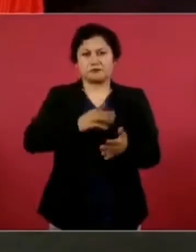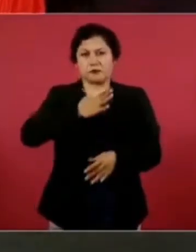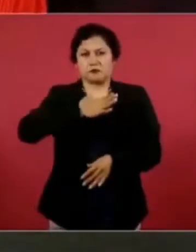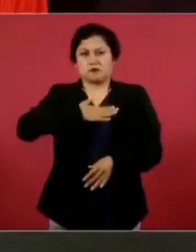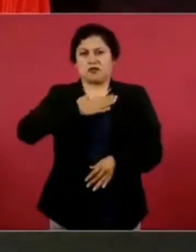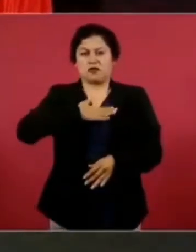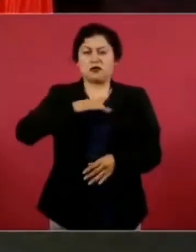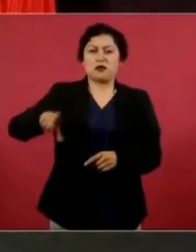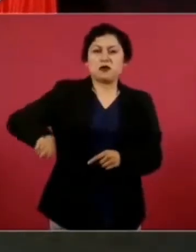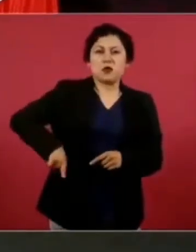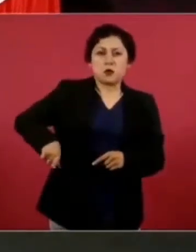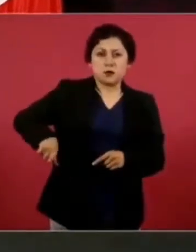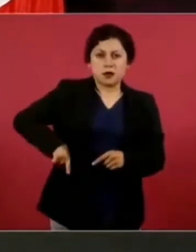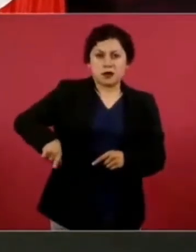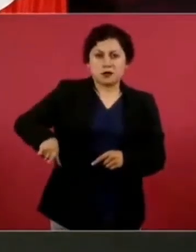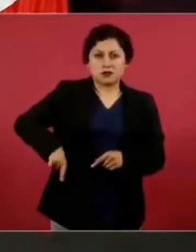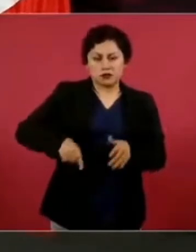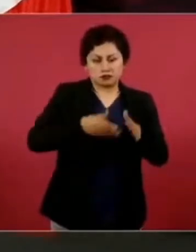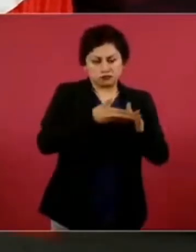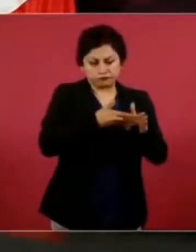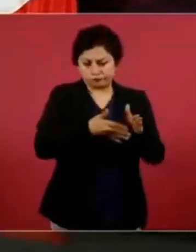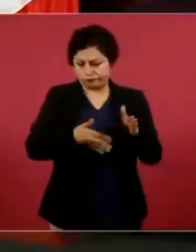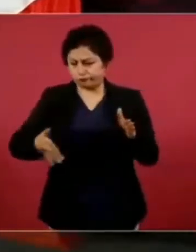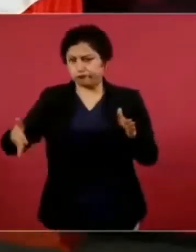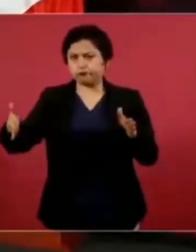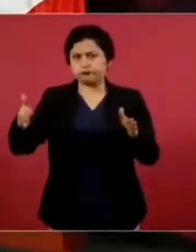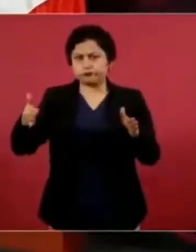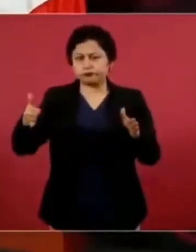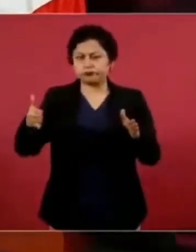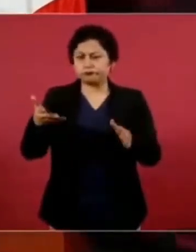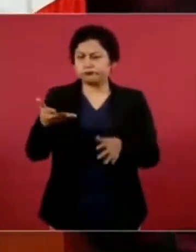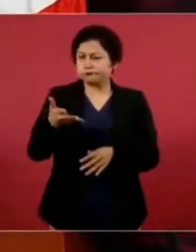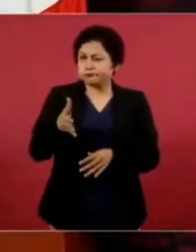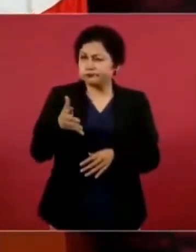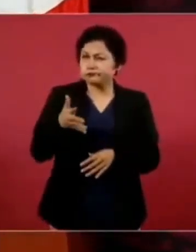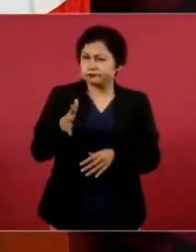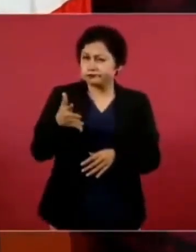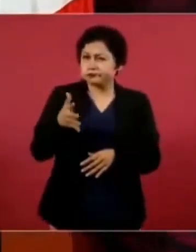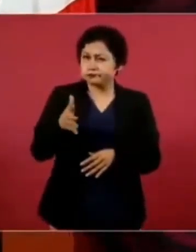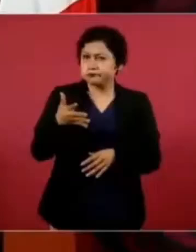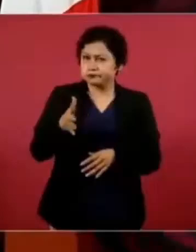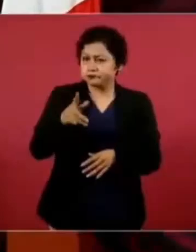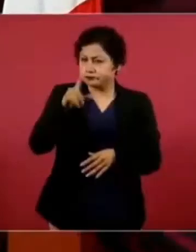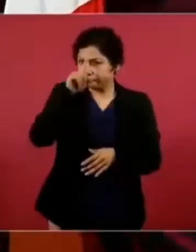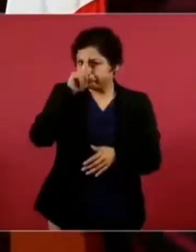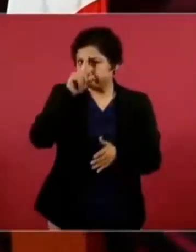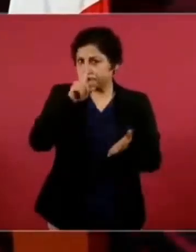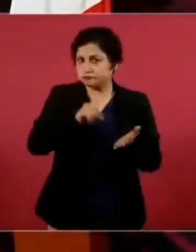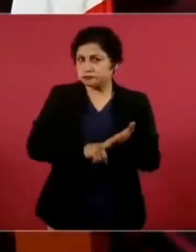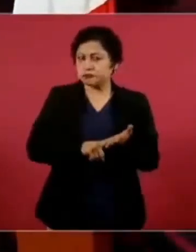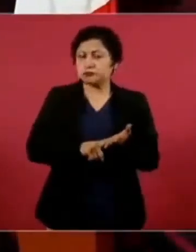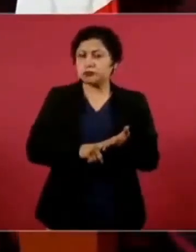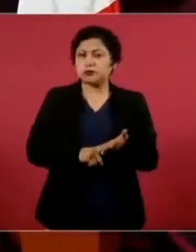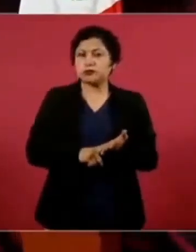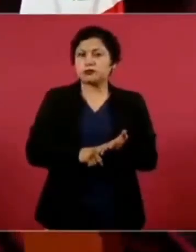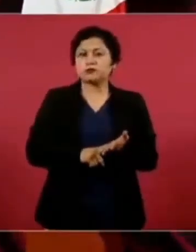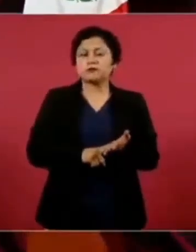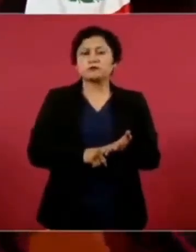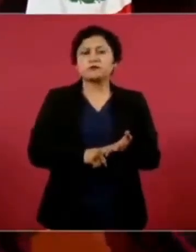podemos hablar de